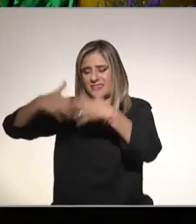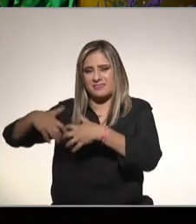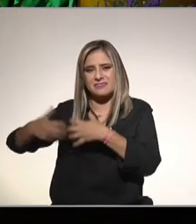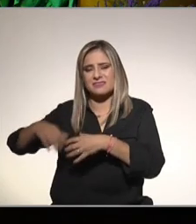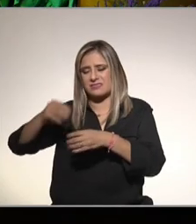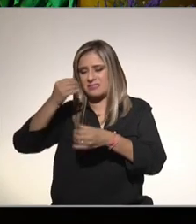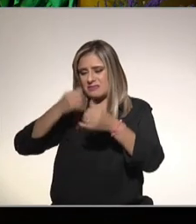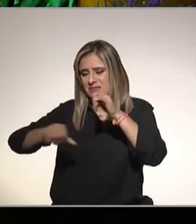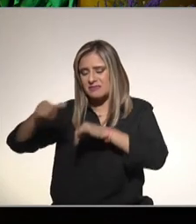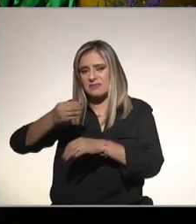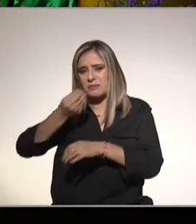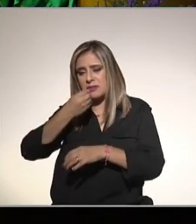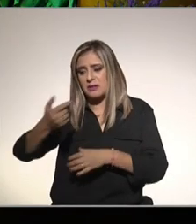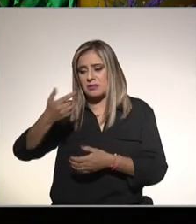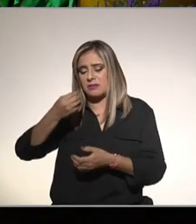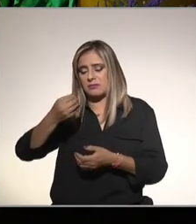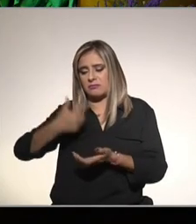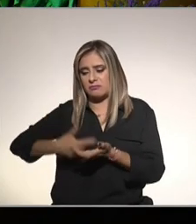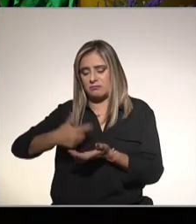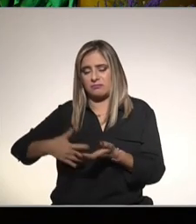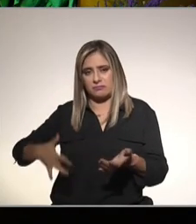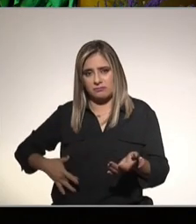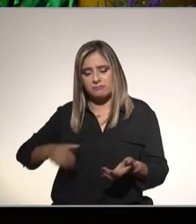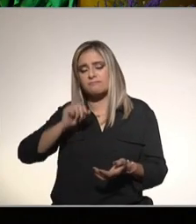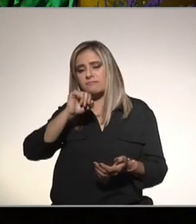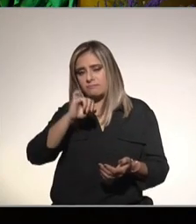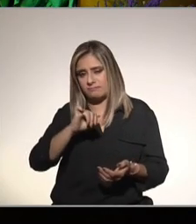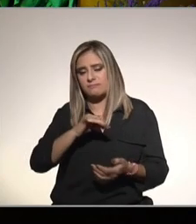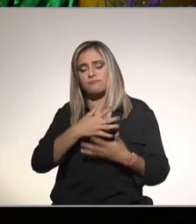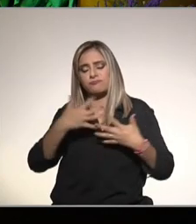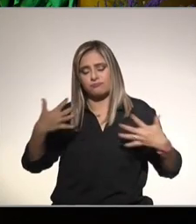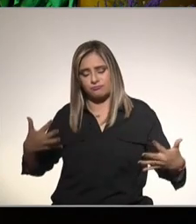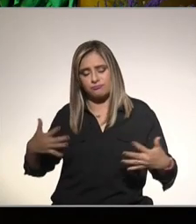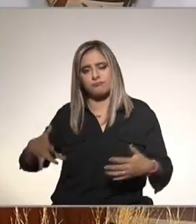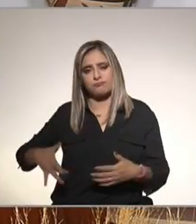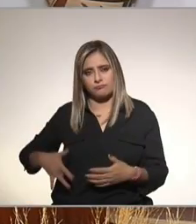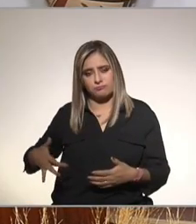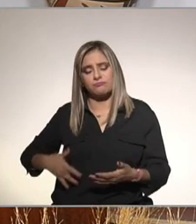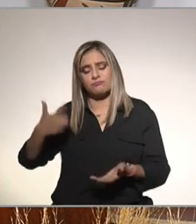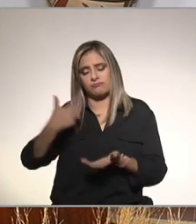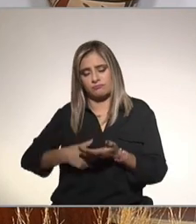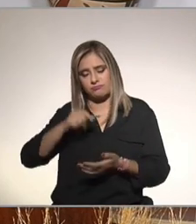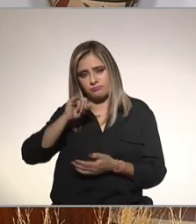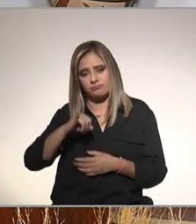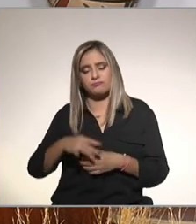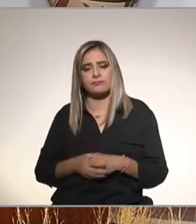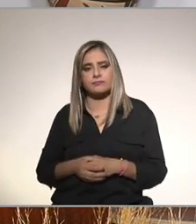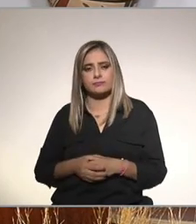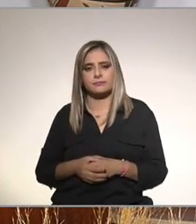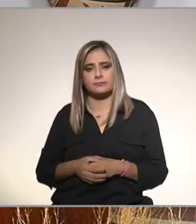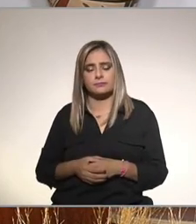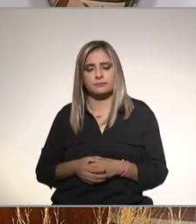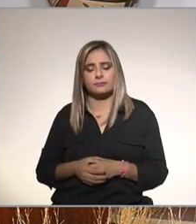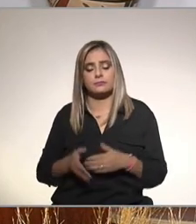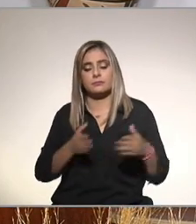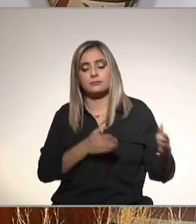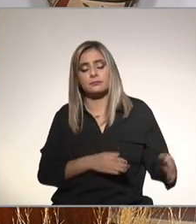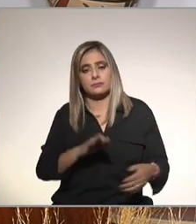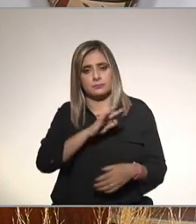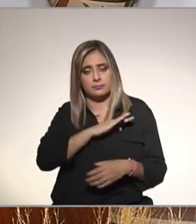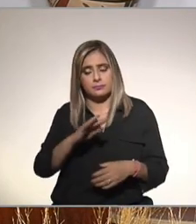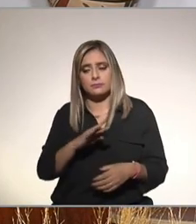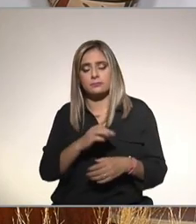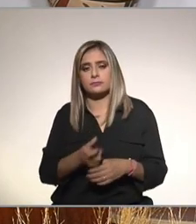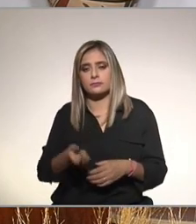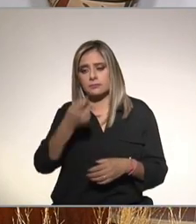hígado graso? también van a causar el sobrepeso y la obesidad y por ende el hígado graso ¿se puede tomar como